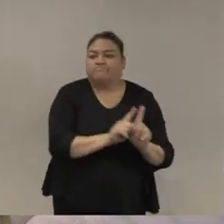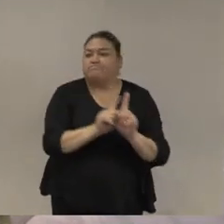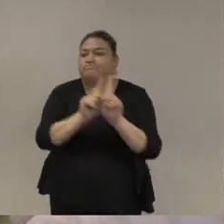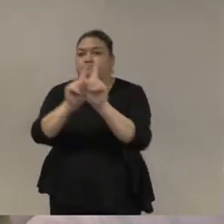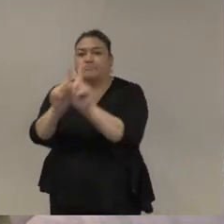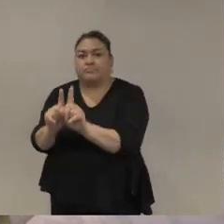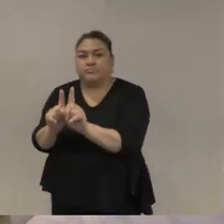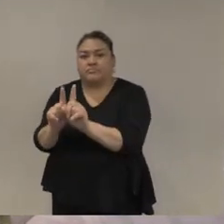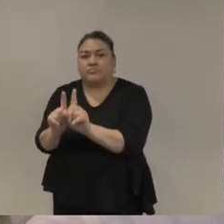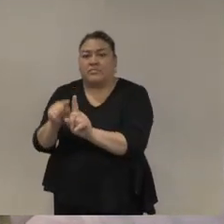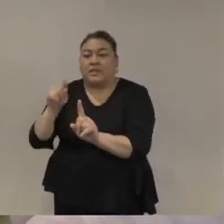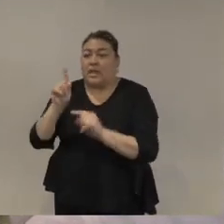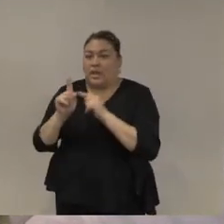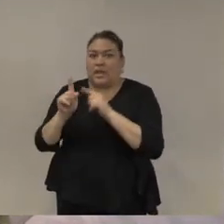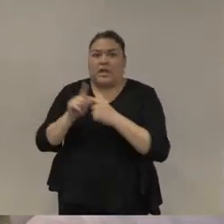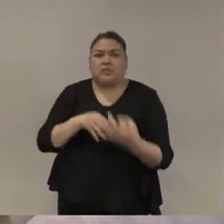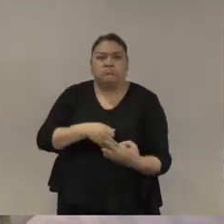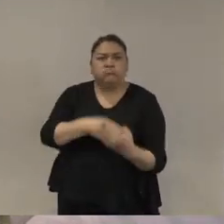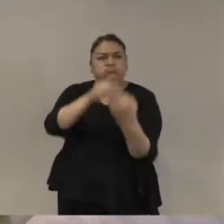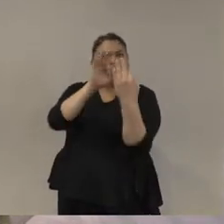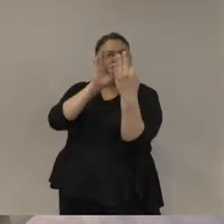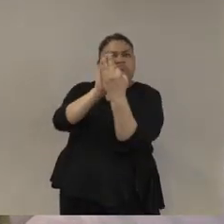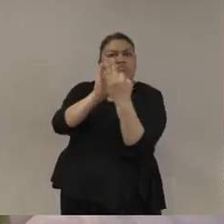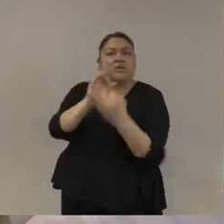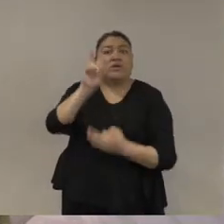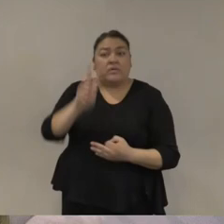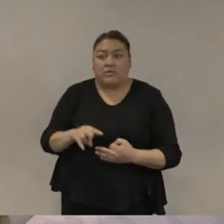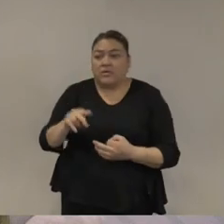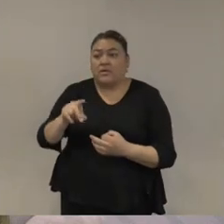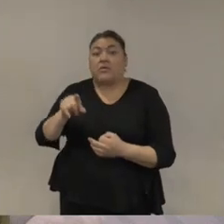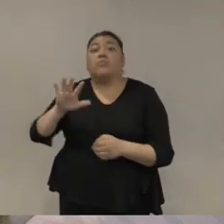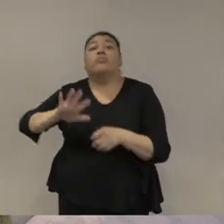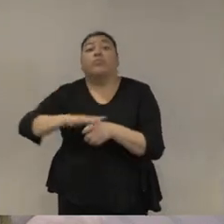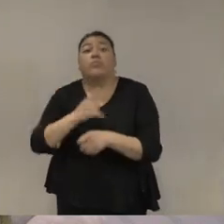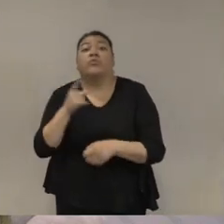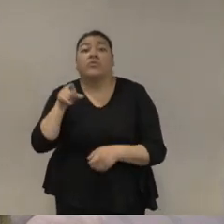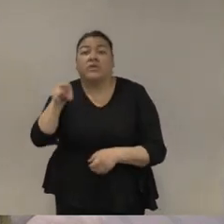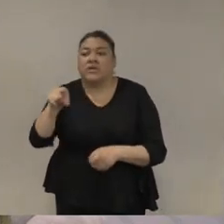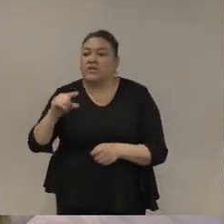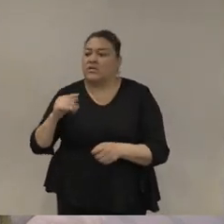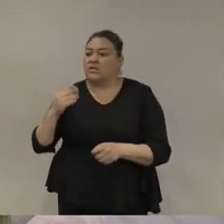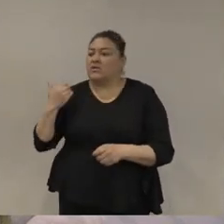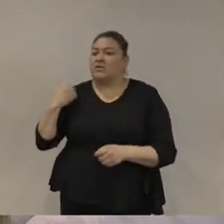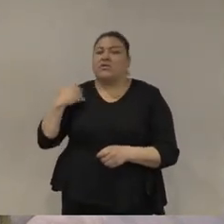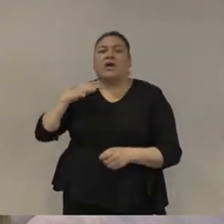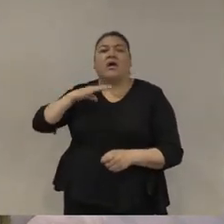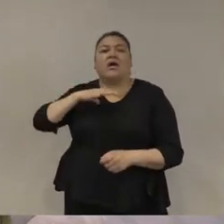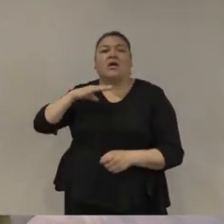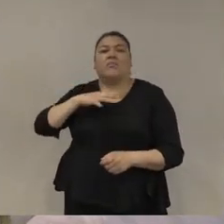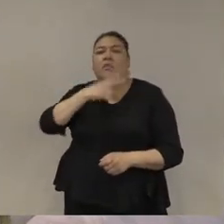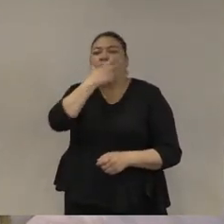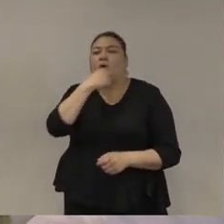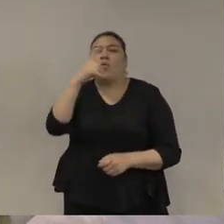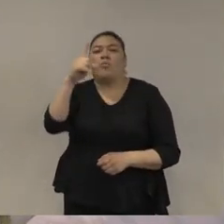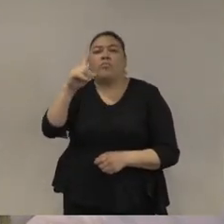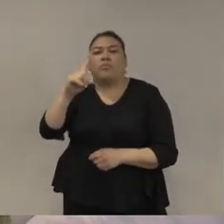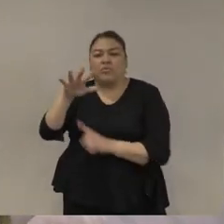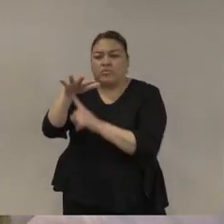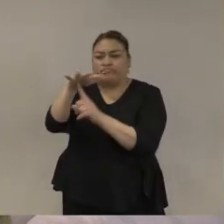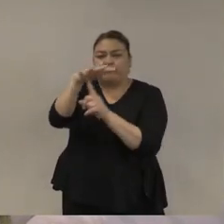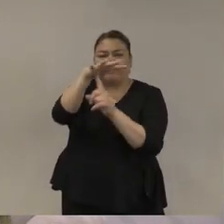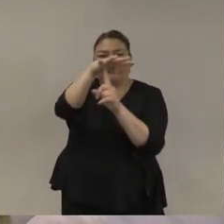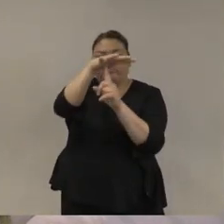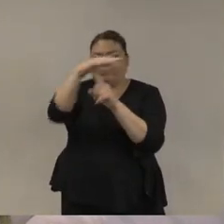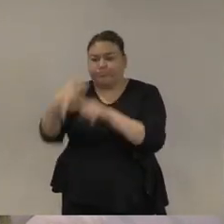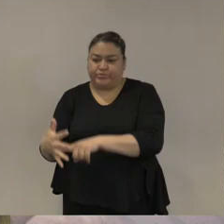en parte porque había estado en el homenaje a uno de los policías que habían caído de ese helicóptero y